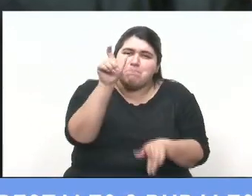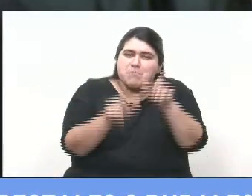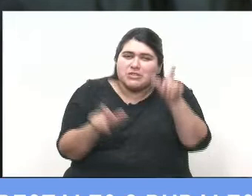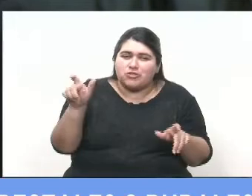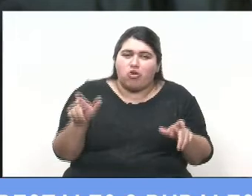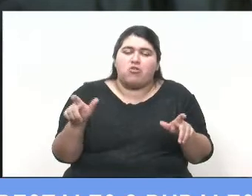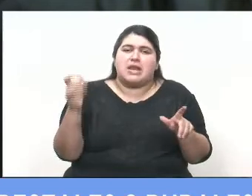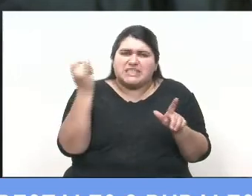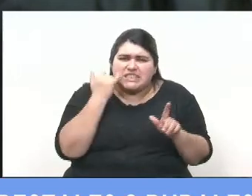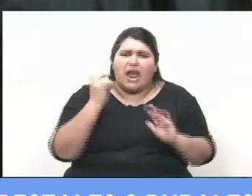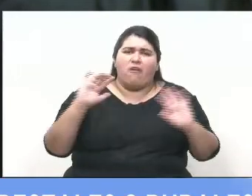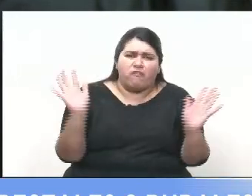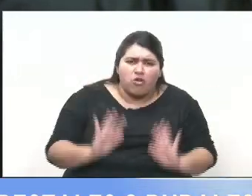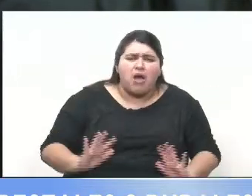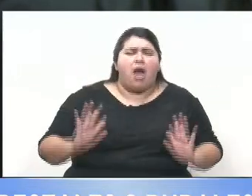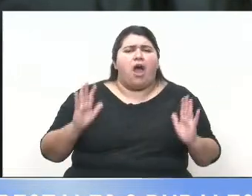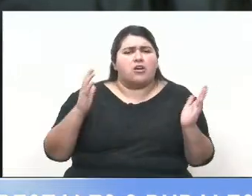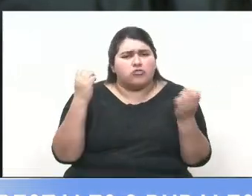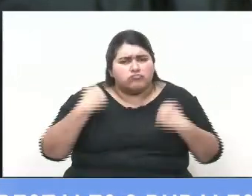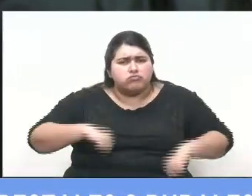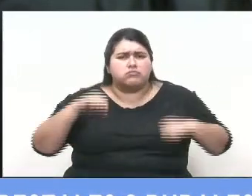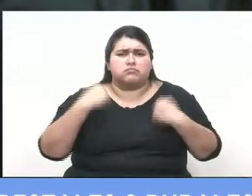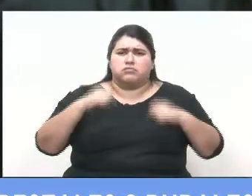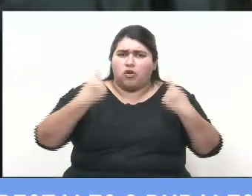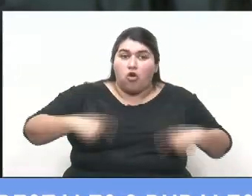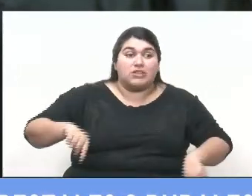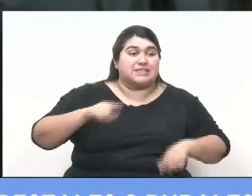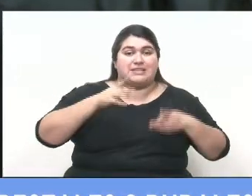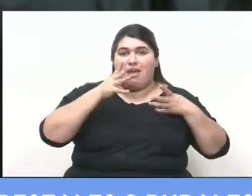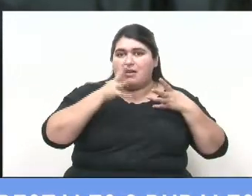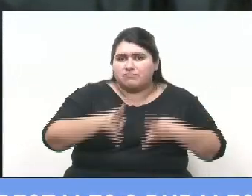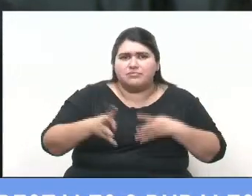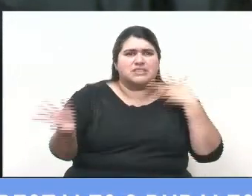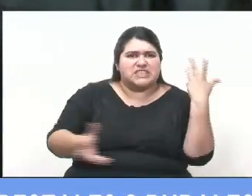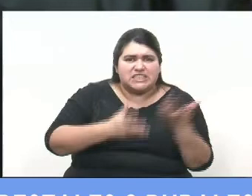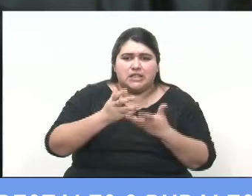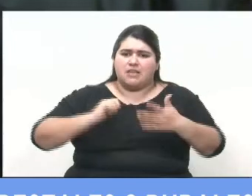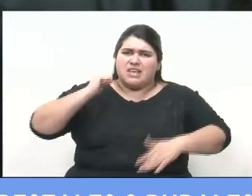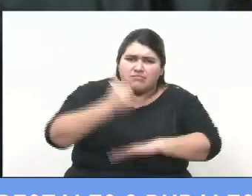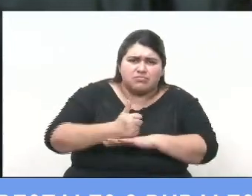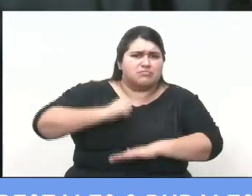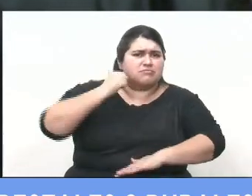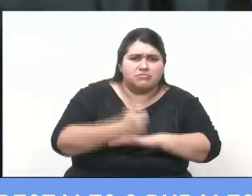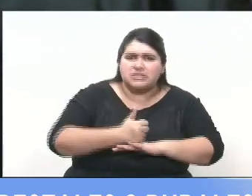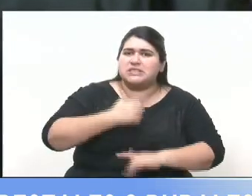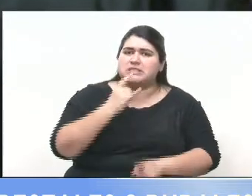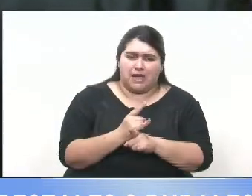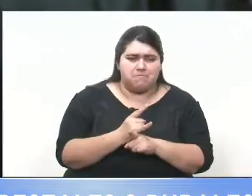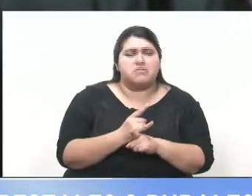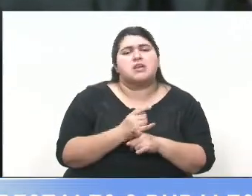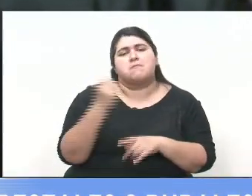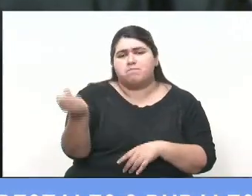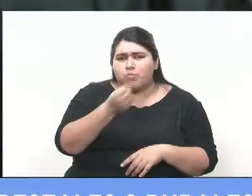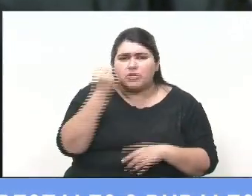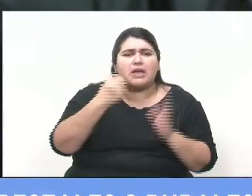en el combate de los incendios forestales y están combatiendo en la primera línea de fuego, cuenten con un mayor